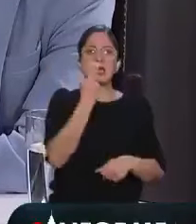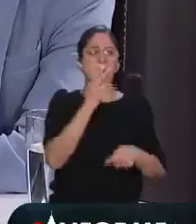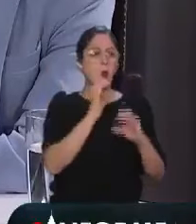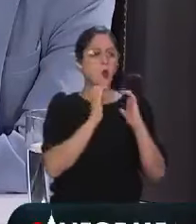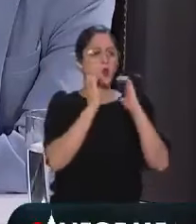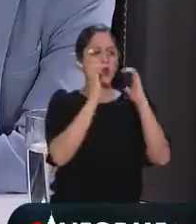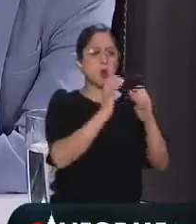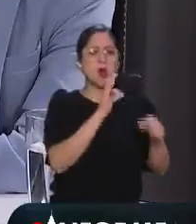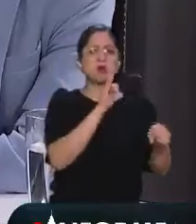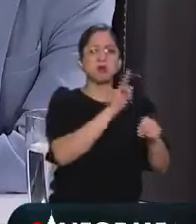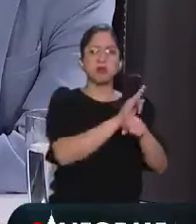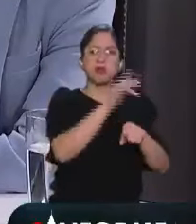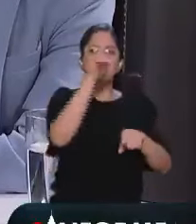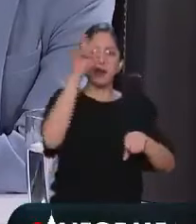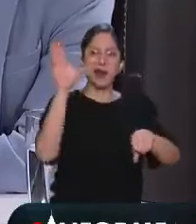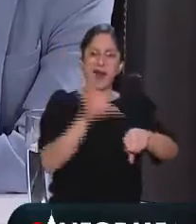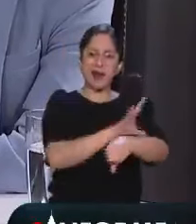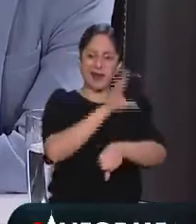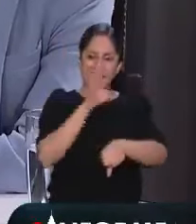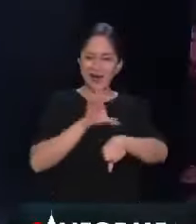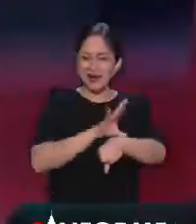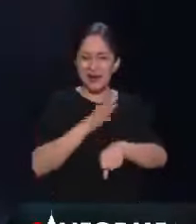explotación de las energías y todo este tema. Pero que no sean hipócritas.